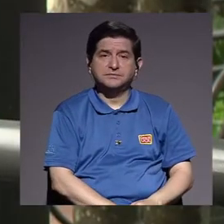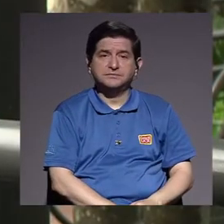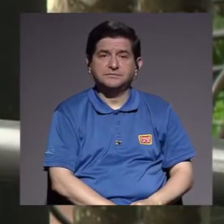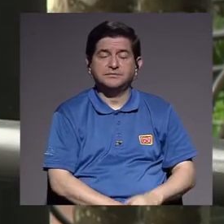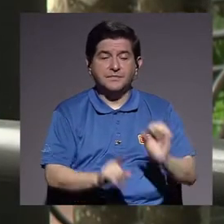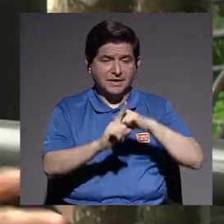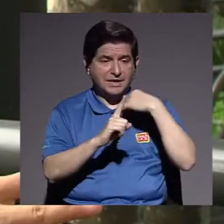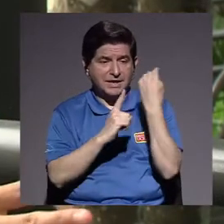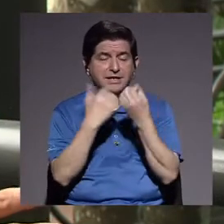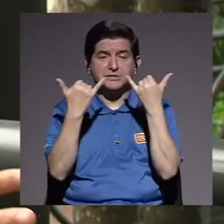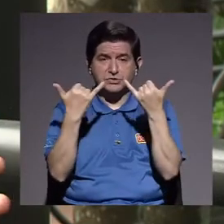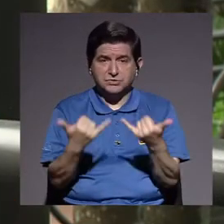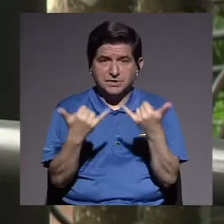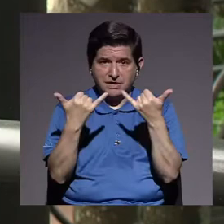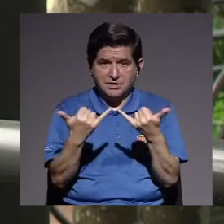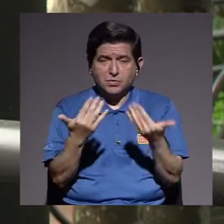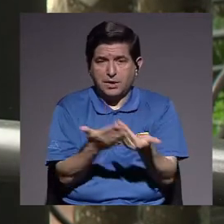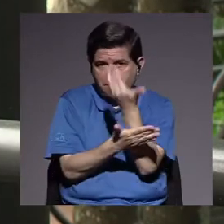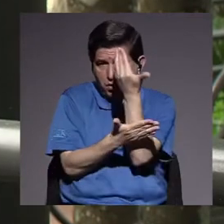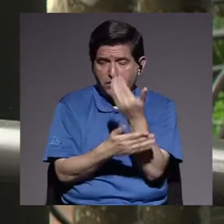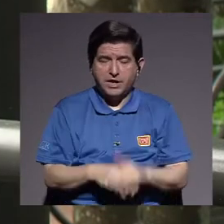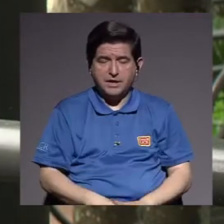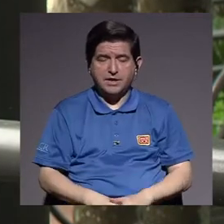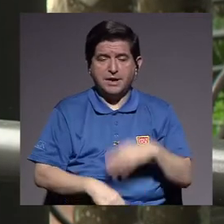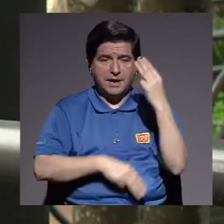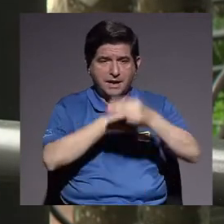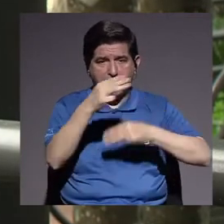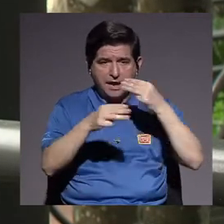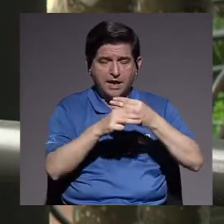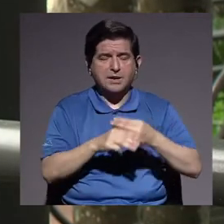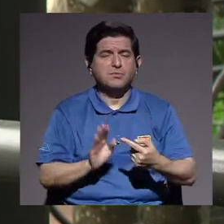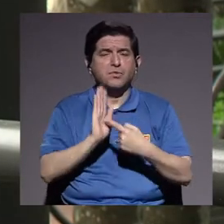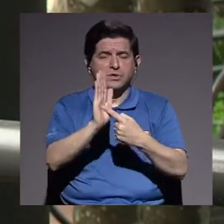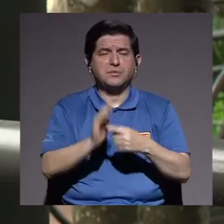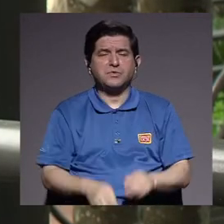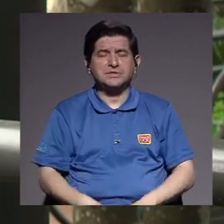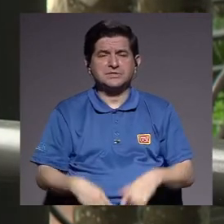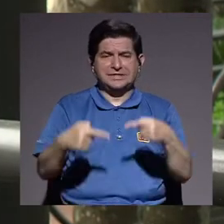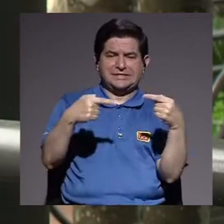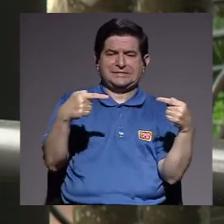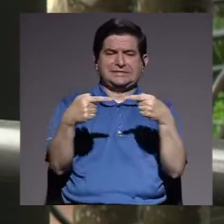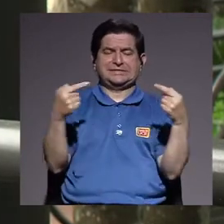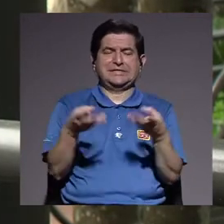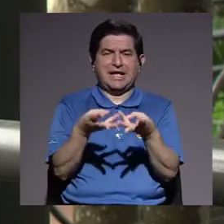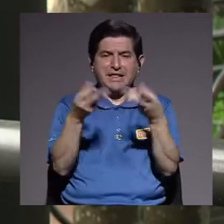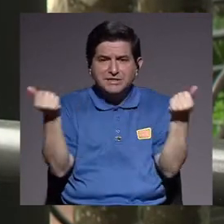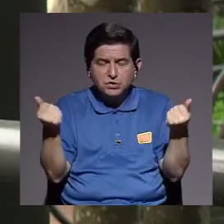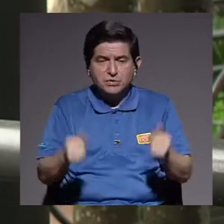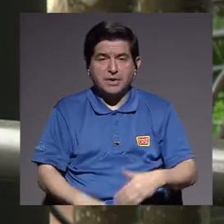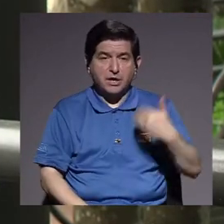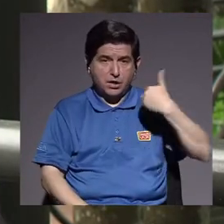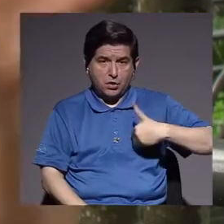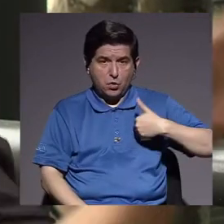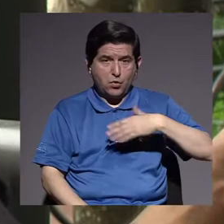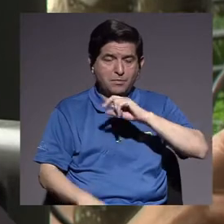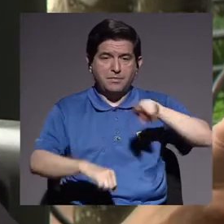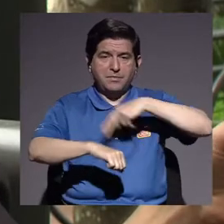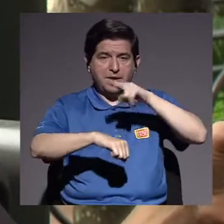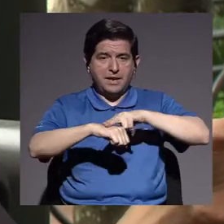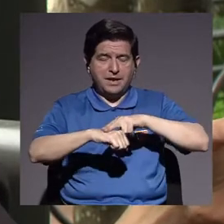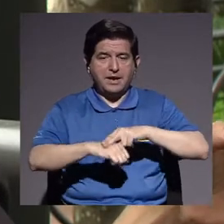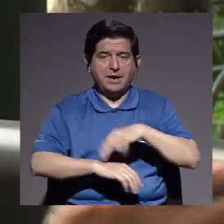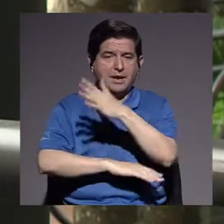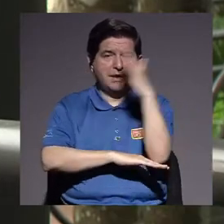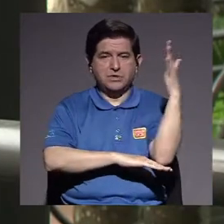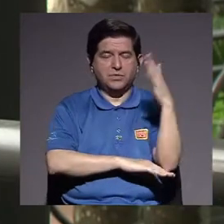sociedades modernas, este mundo en el que vivimos, plantea una dicotomía que tiene que ser disuelta, es el hombre y la naturaleza.